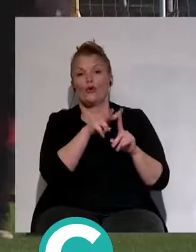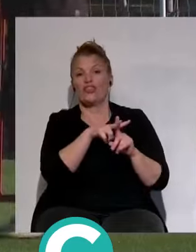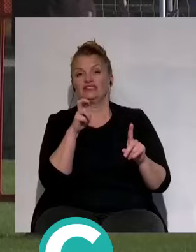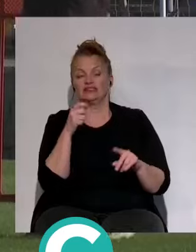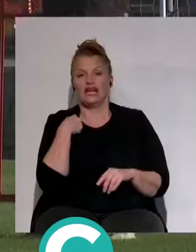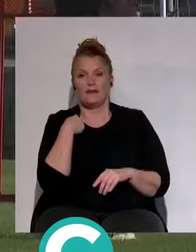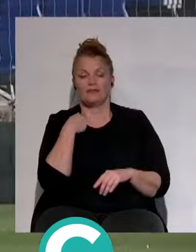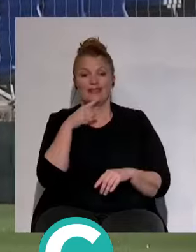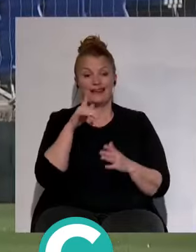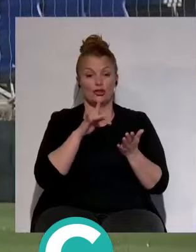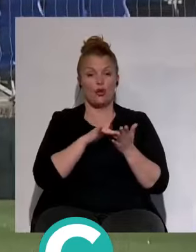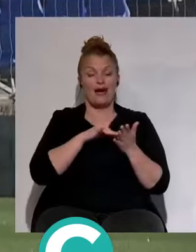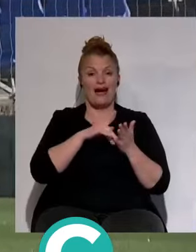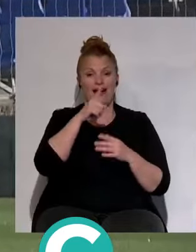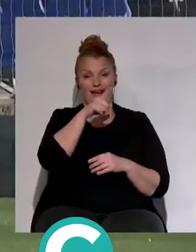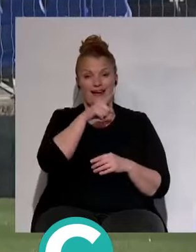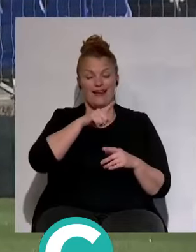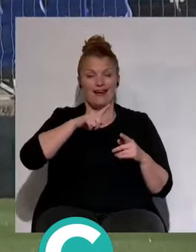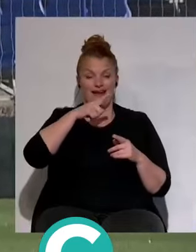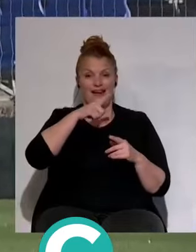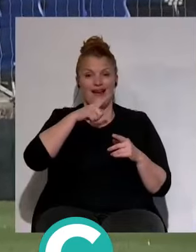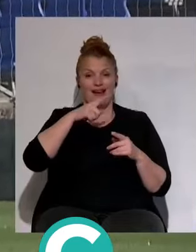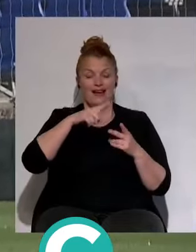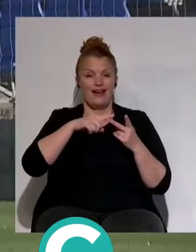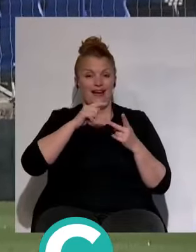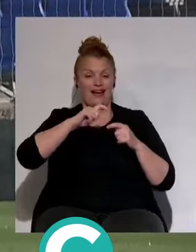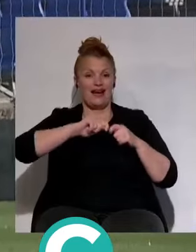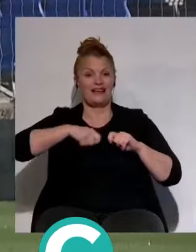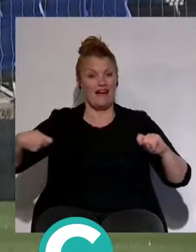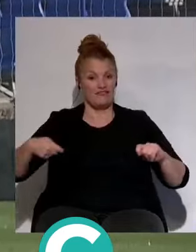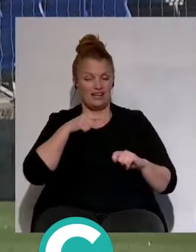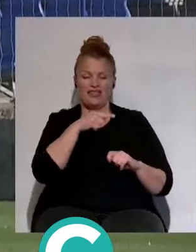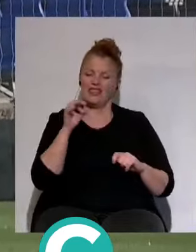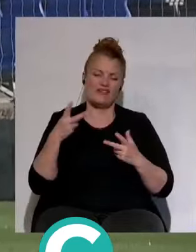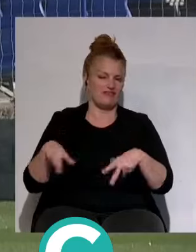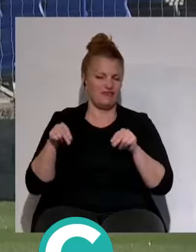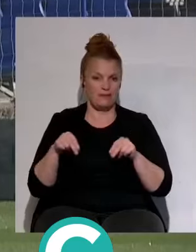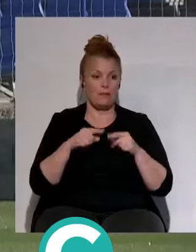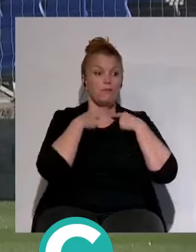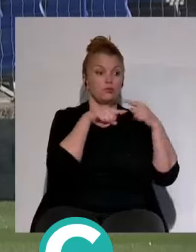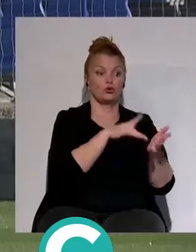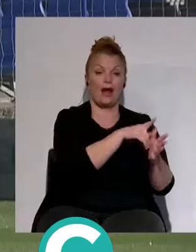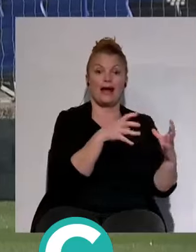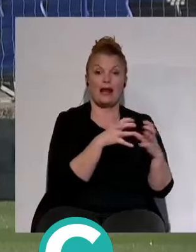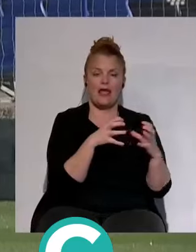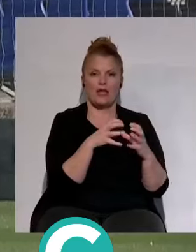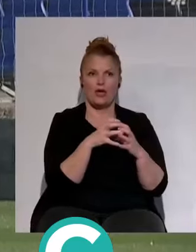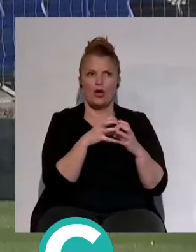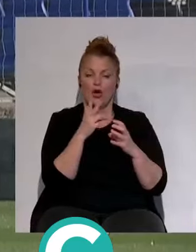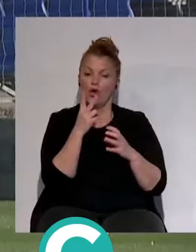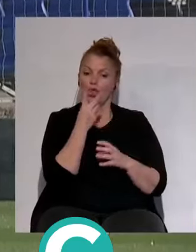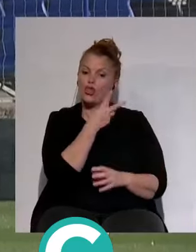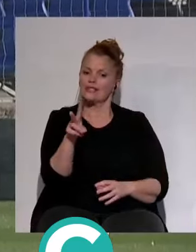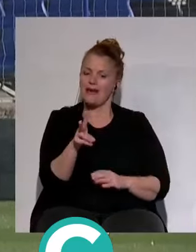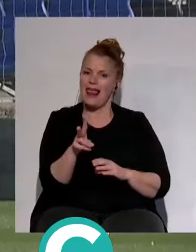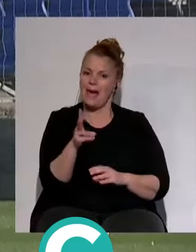cesado. Eso es diferente. Yo también el mayor debe. Pero luego se perdió en Granada, y se mantuvo dos semanas